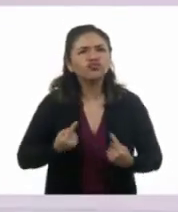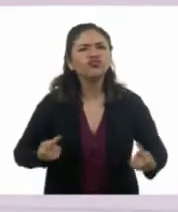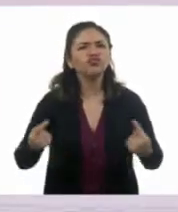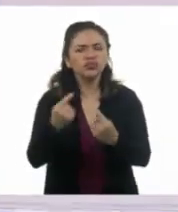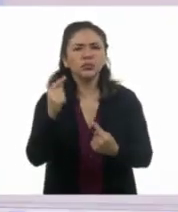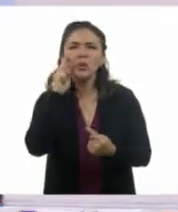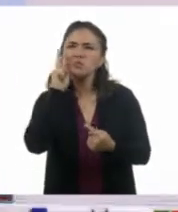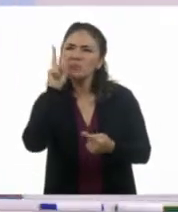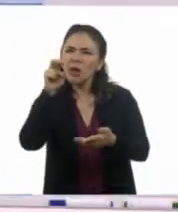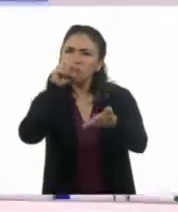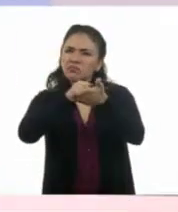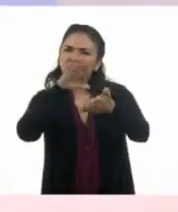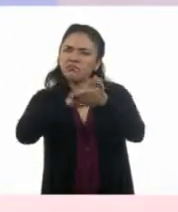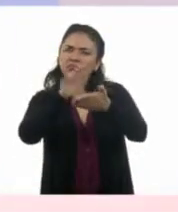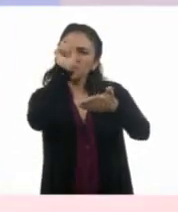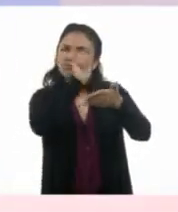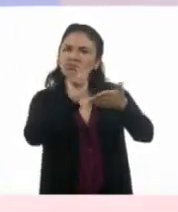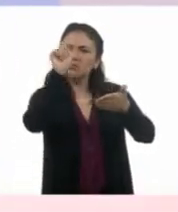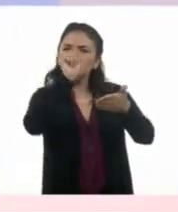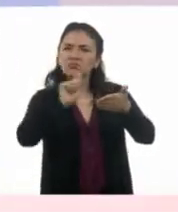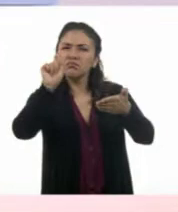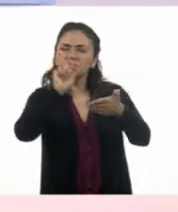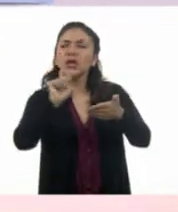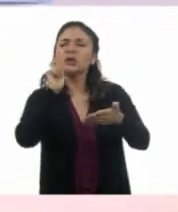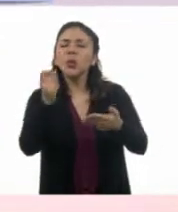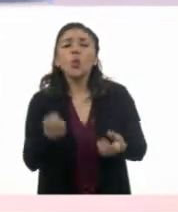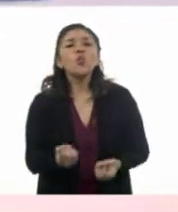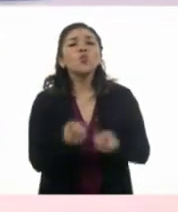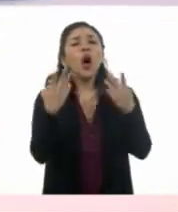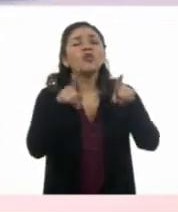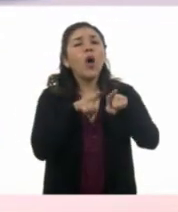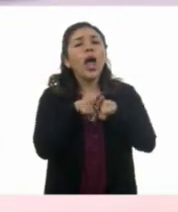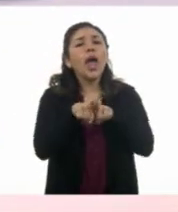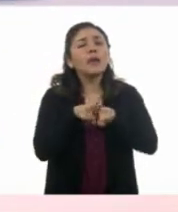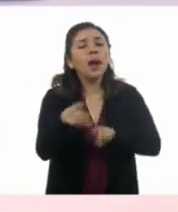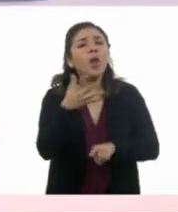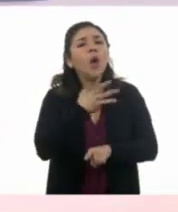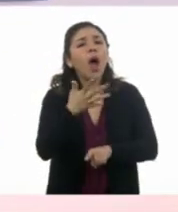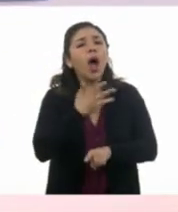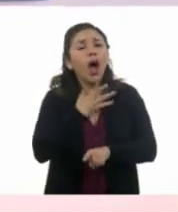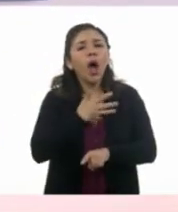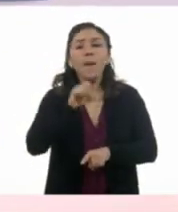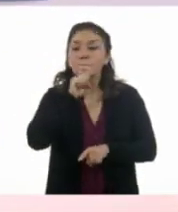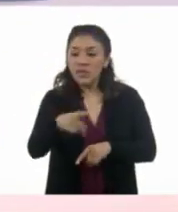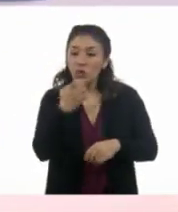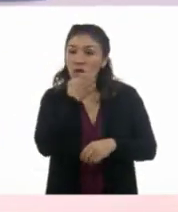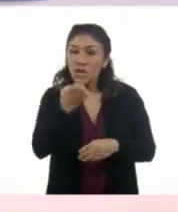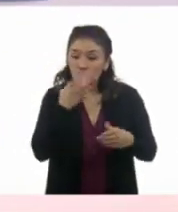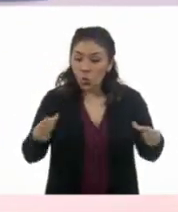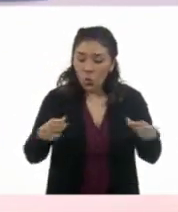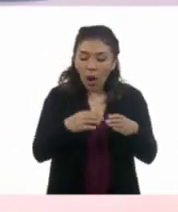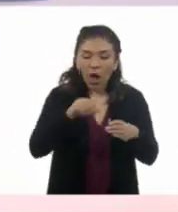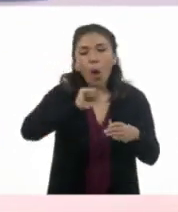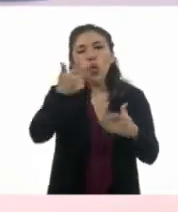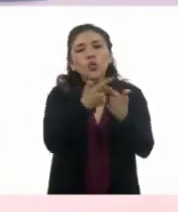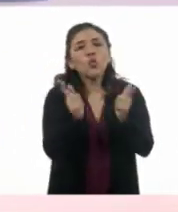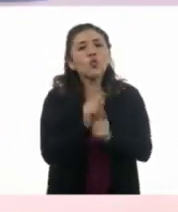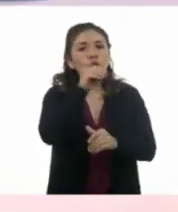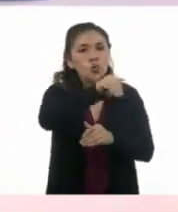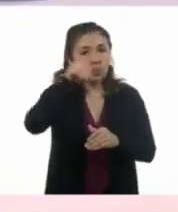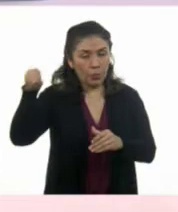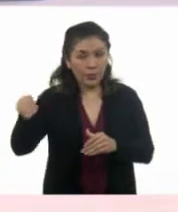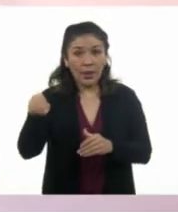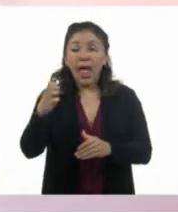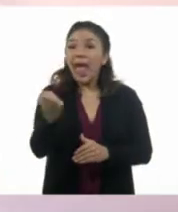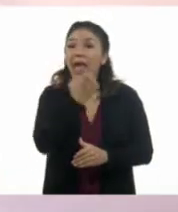anotaron cuántos hermanos tienen en otros grupos de la escuela. Esta escuela se llama Benito